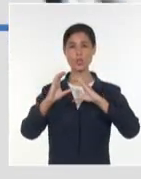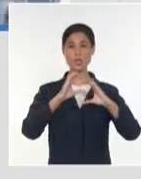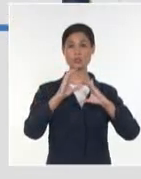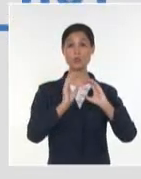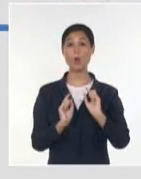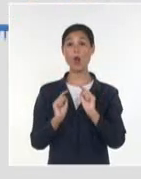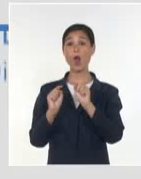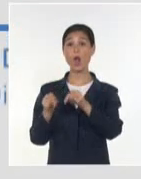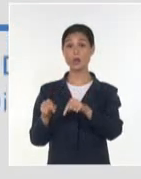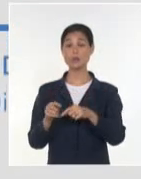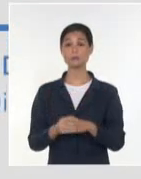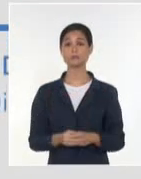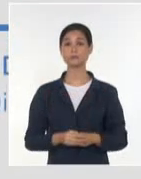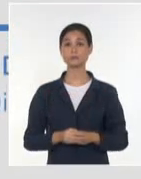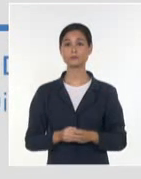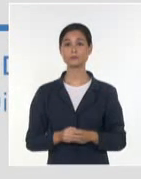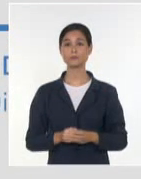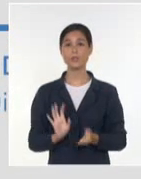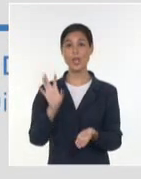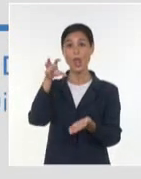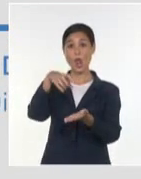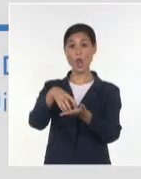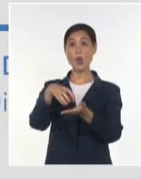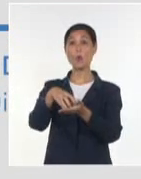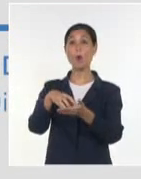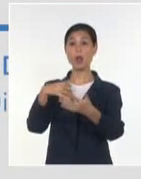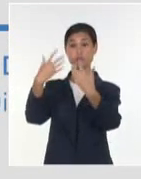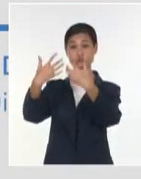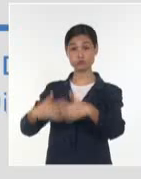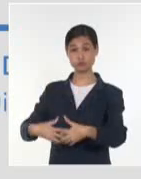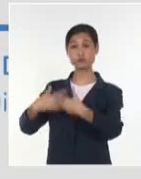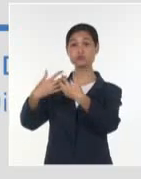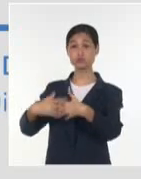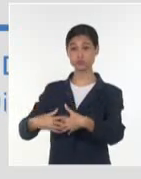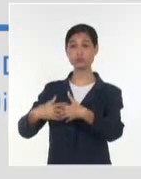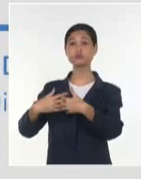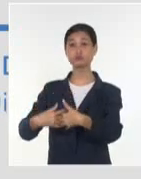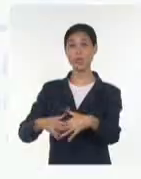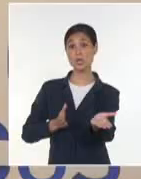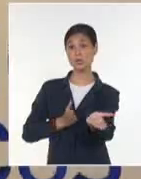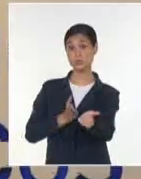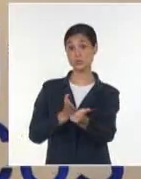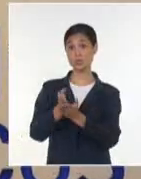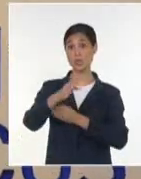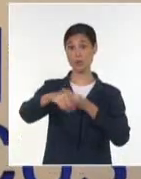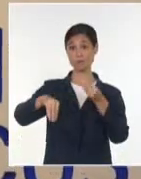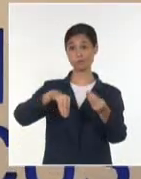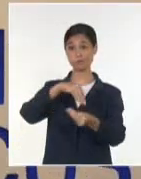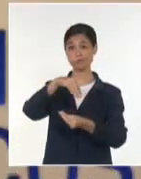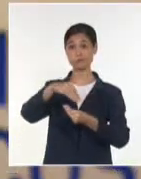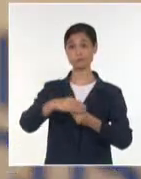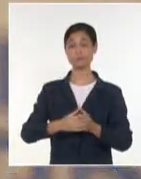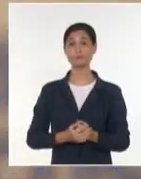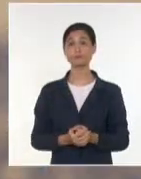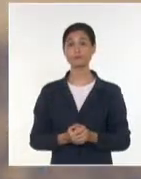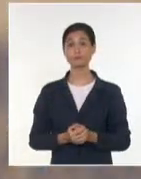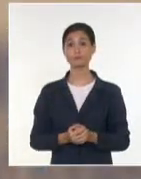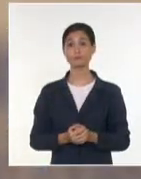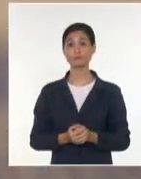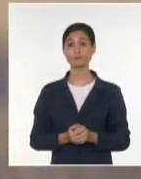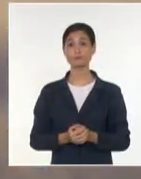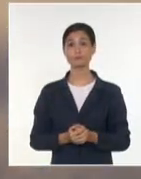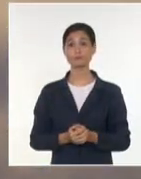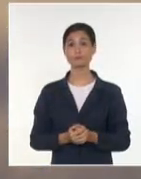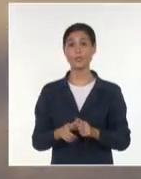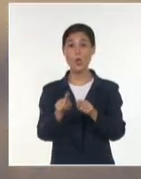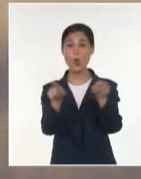industrial está cambiando y en la línea de tiempo aparece un nuevo hito. Desde una de las oficinas de la empresa